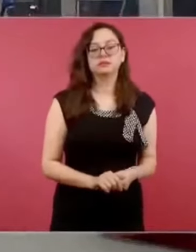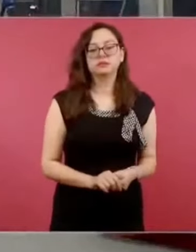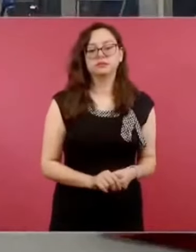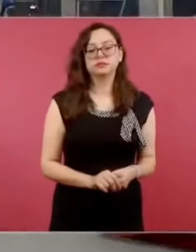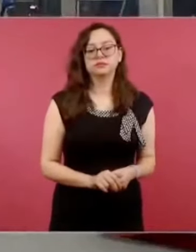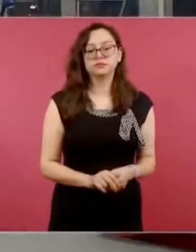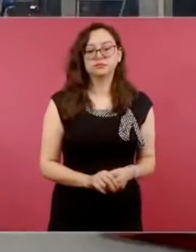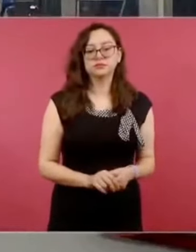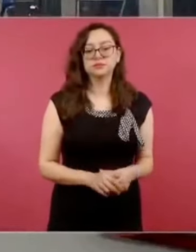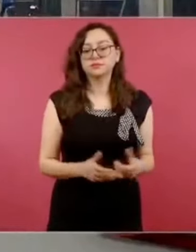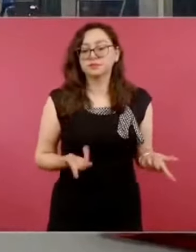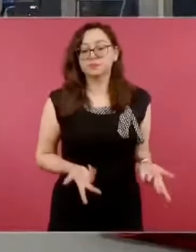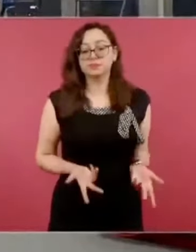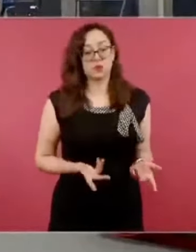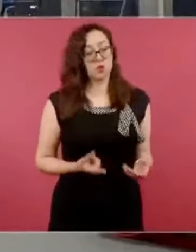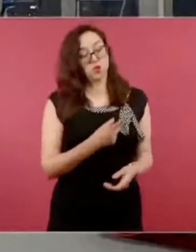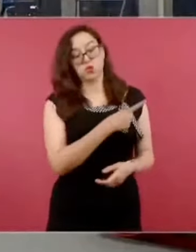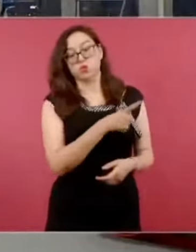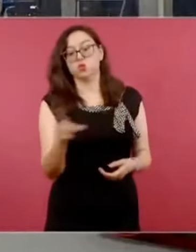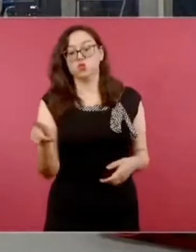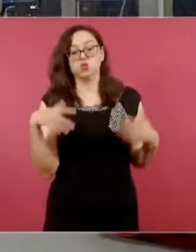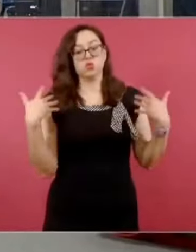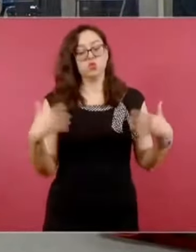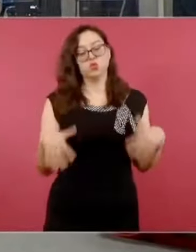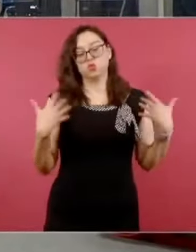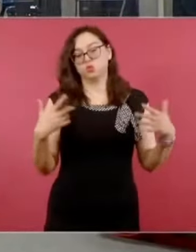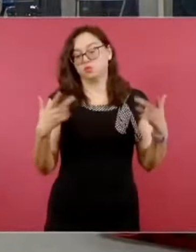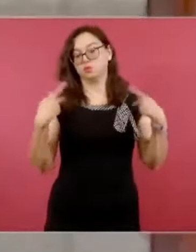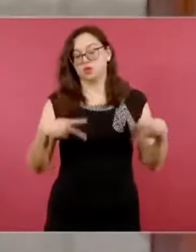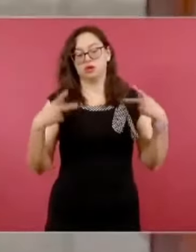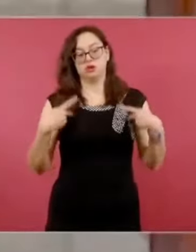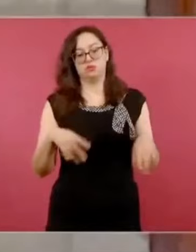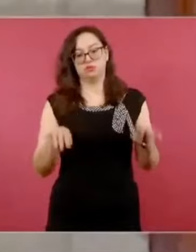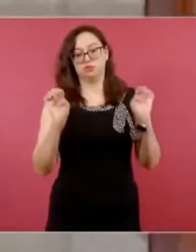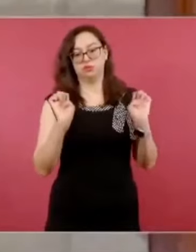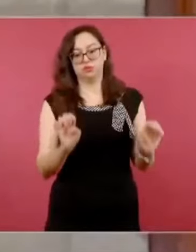Pura finísima persona. Gracias.